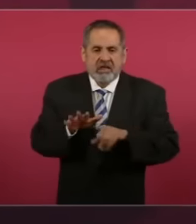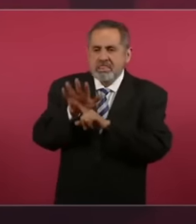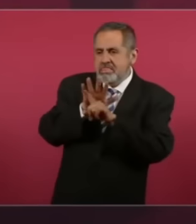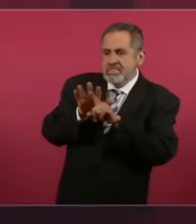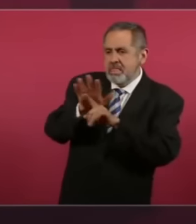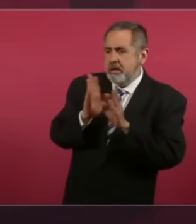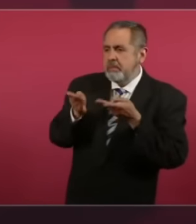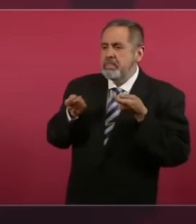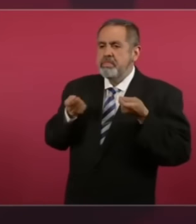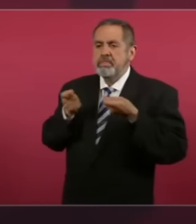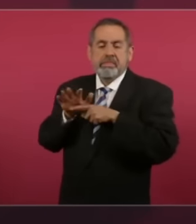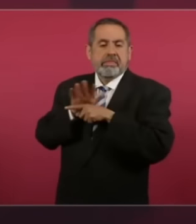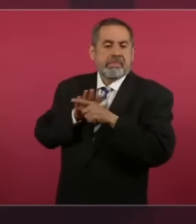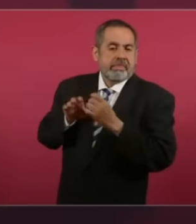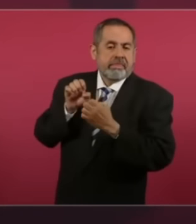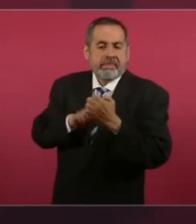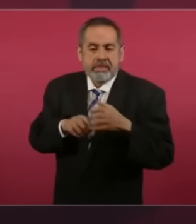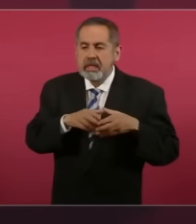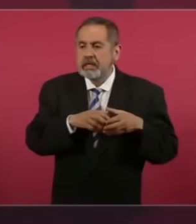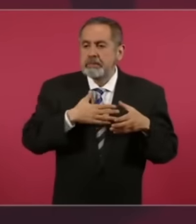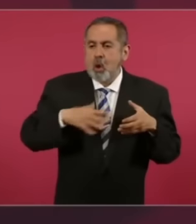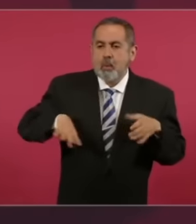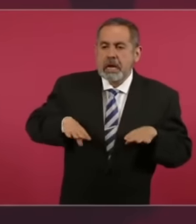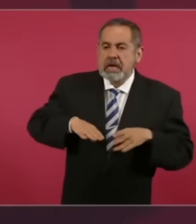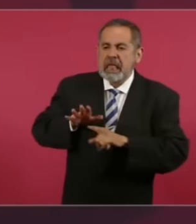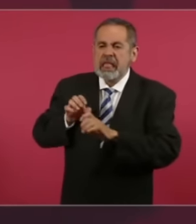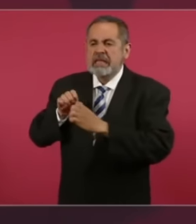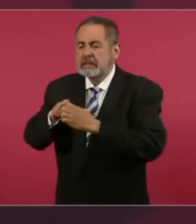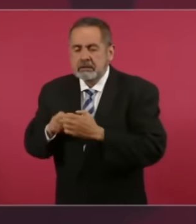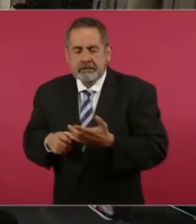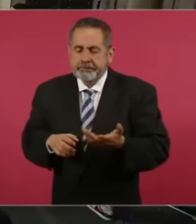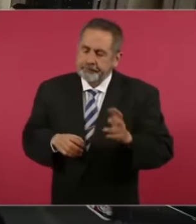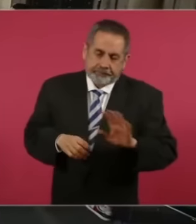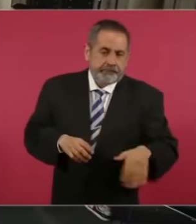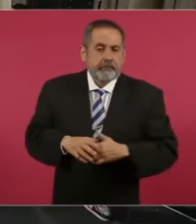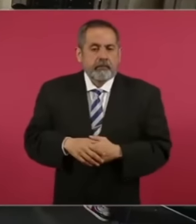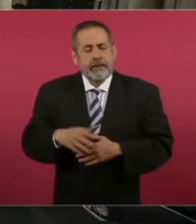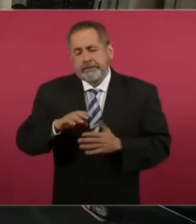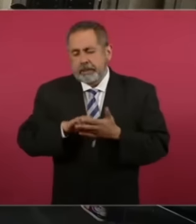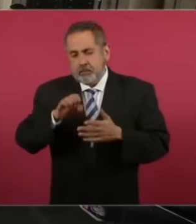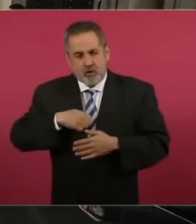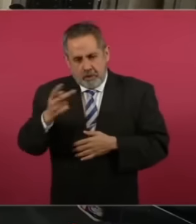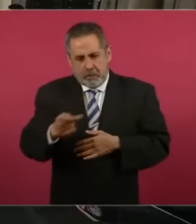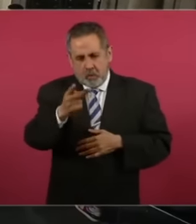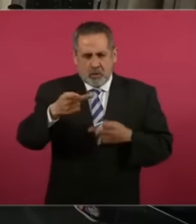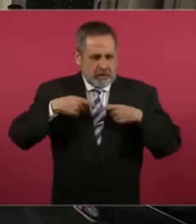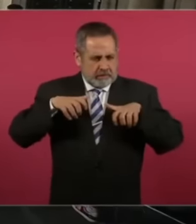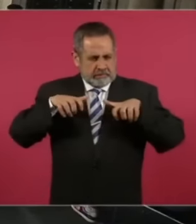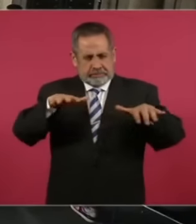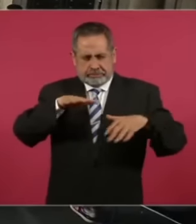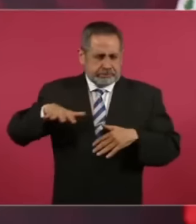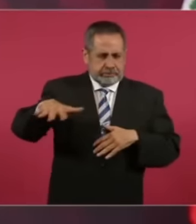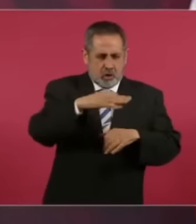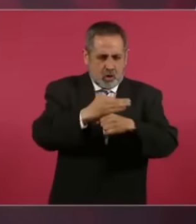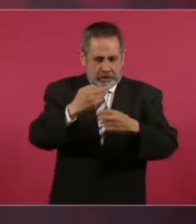creados Entonces, si yo les pregunto a quienes nos están escuchando, a quienes